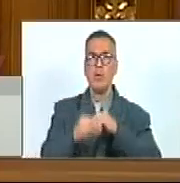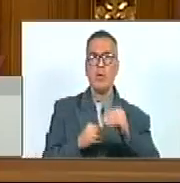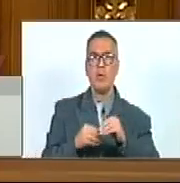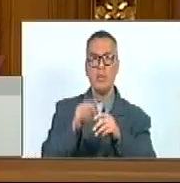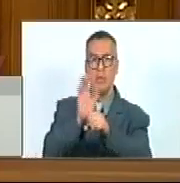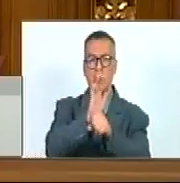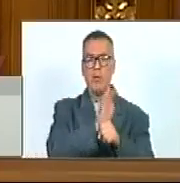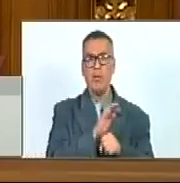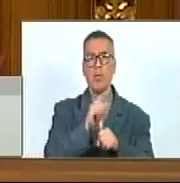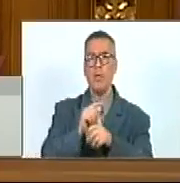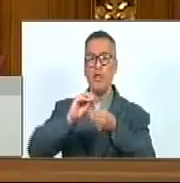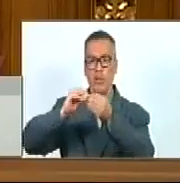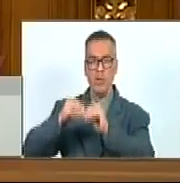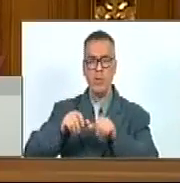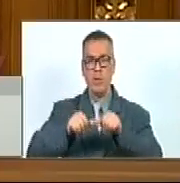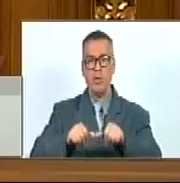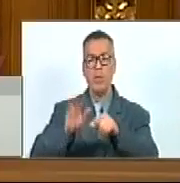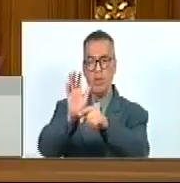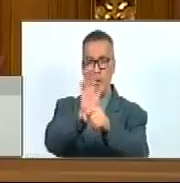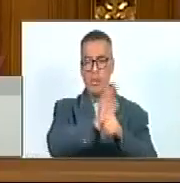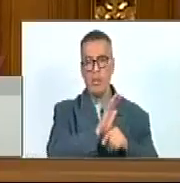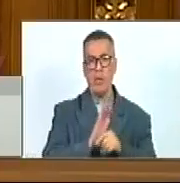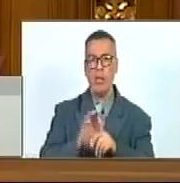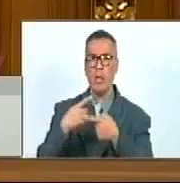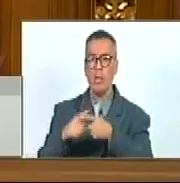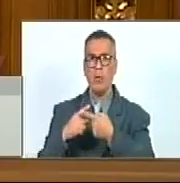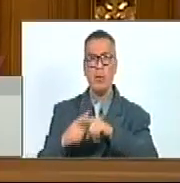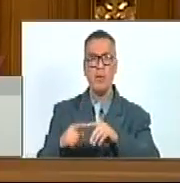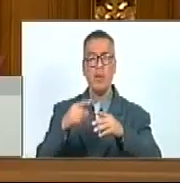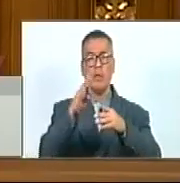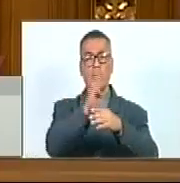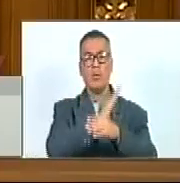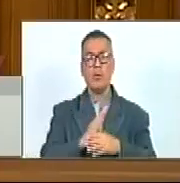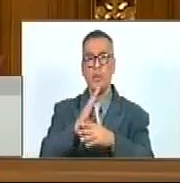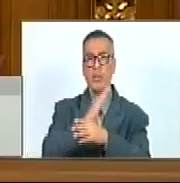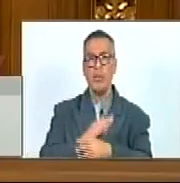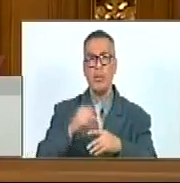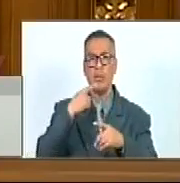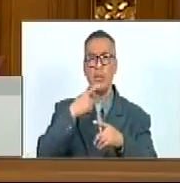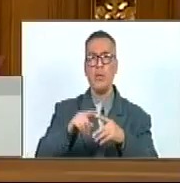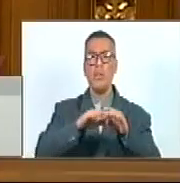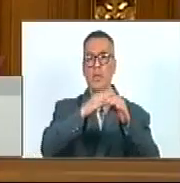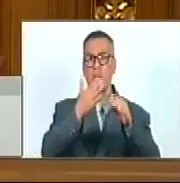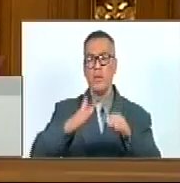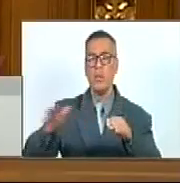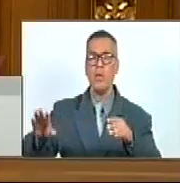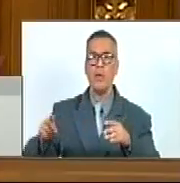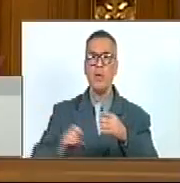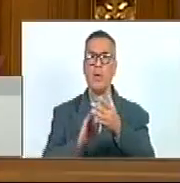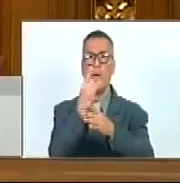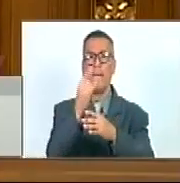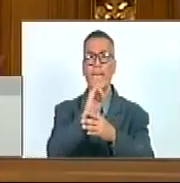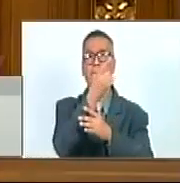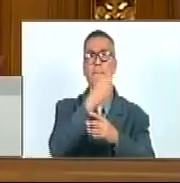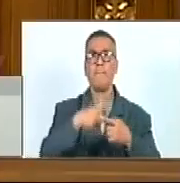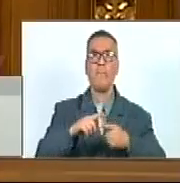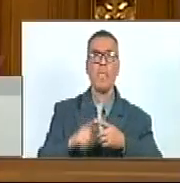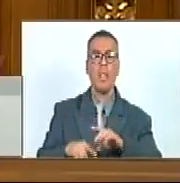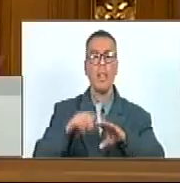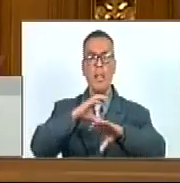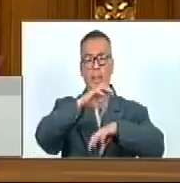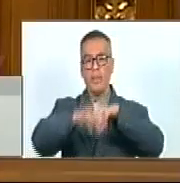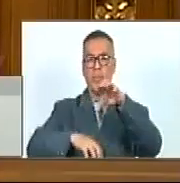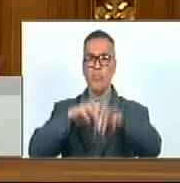Preservar Mantener Y Proteger La Diversidad Biológica Como Los Mares La Flora La Fauna Y Demás